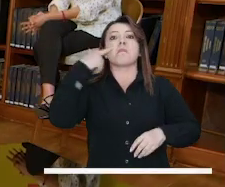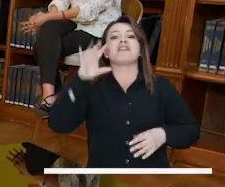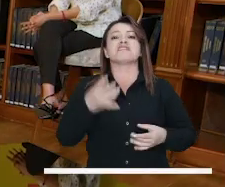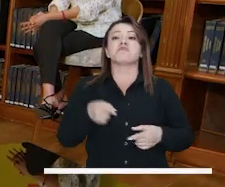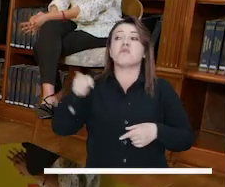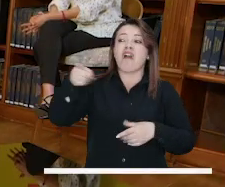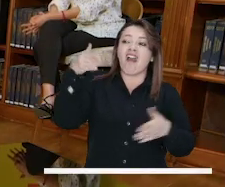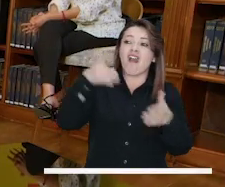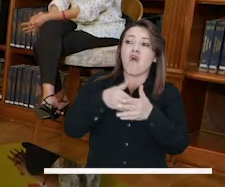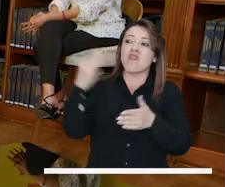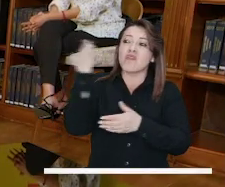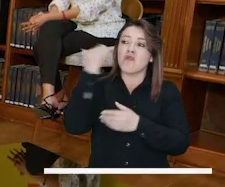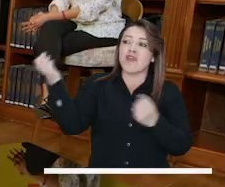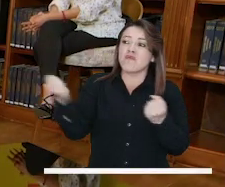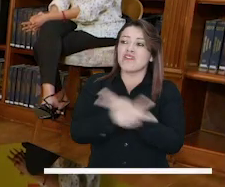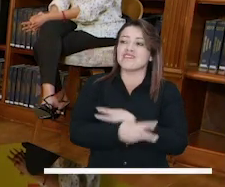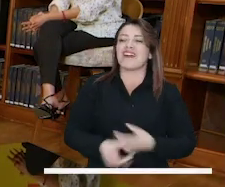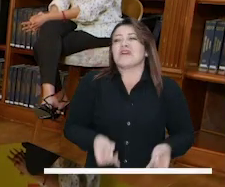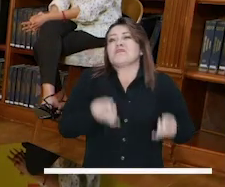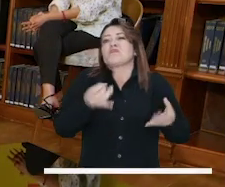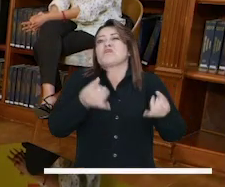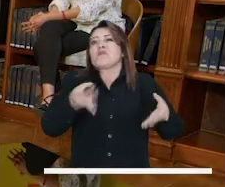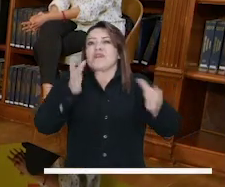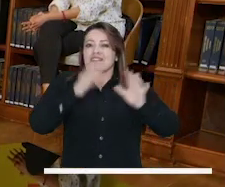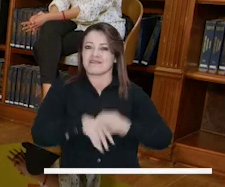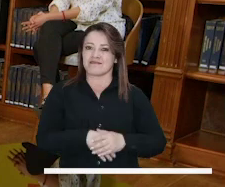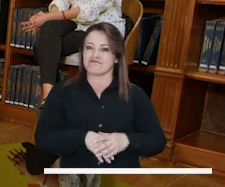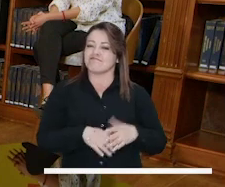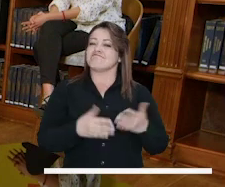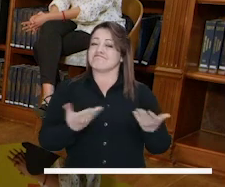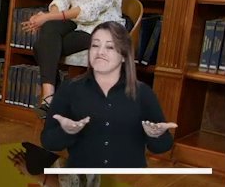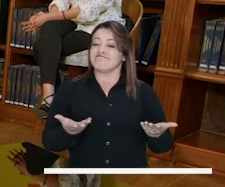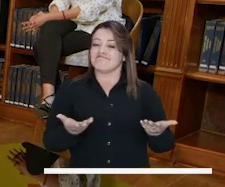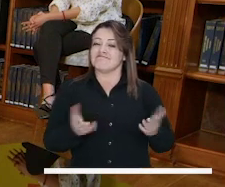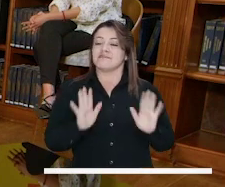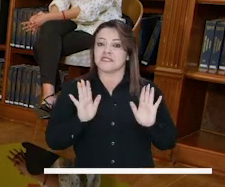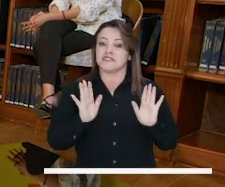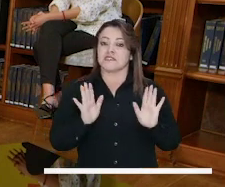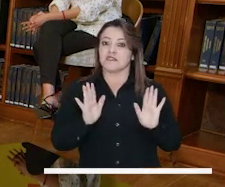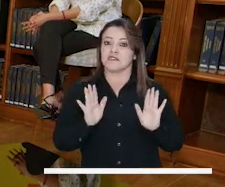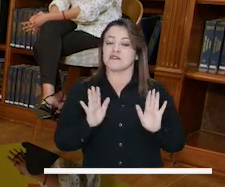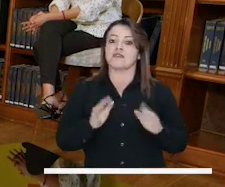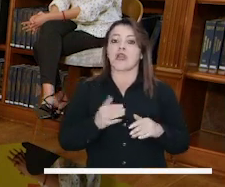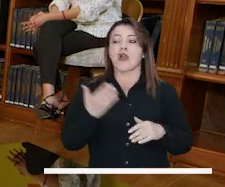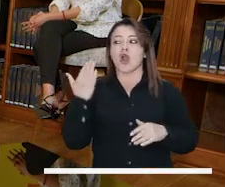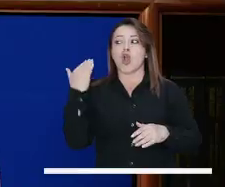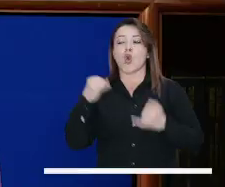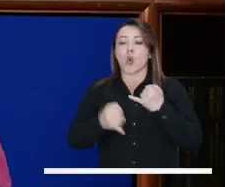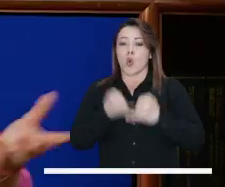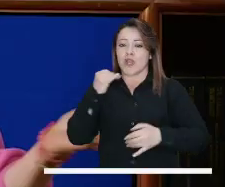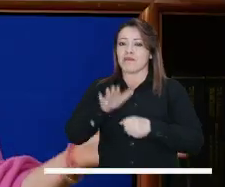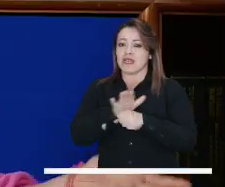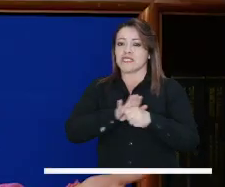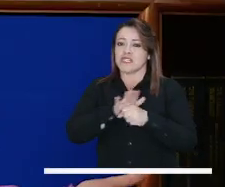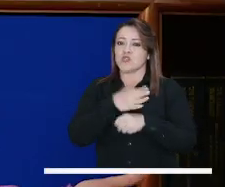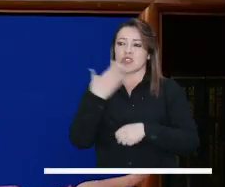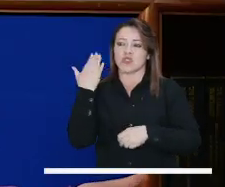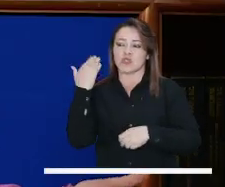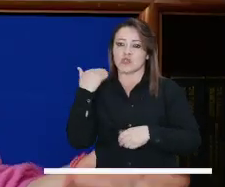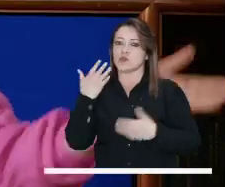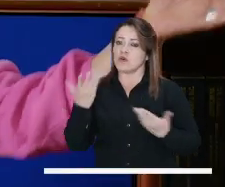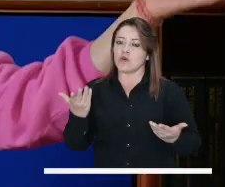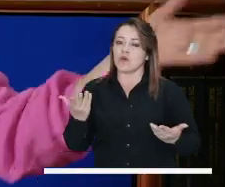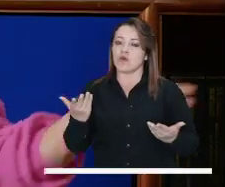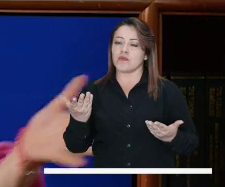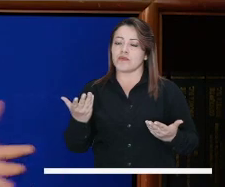Los encargados de hacer las investigaciones no le dan relevancia a estos hechos, los consideran menores. Y lo sabemos con muchos